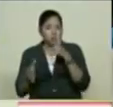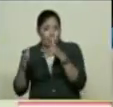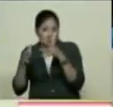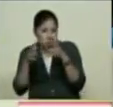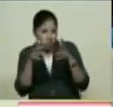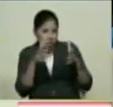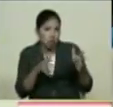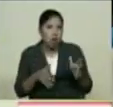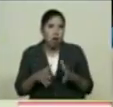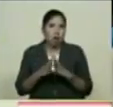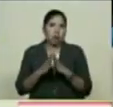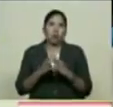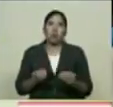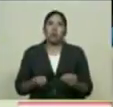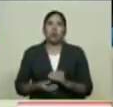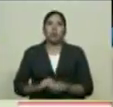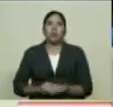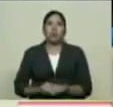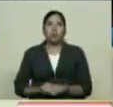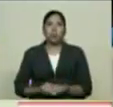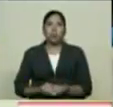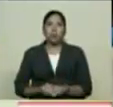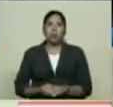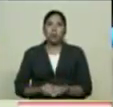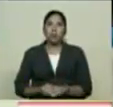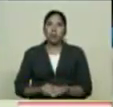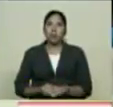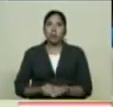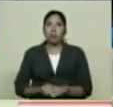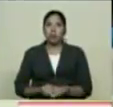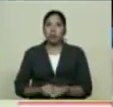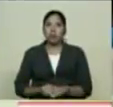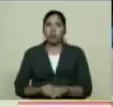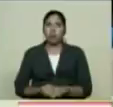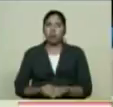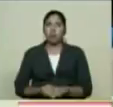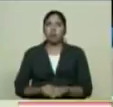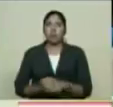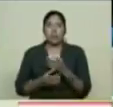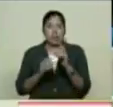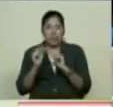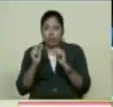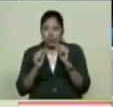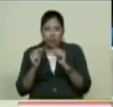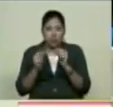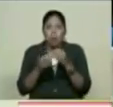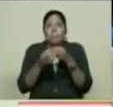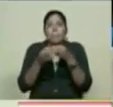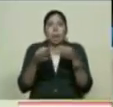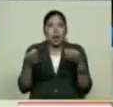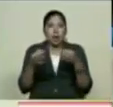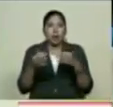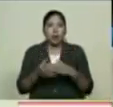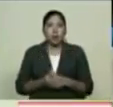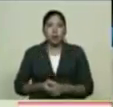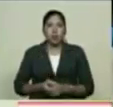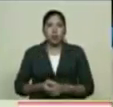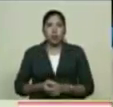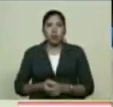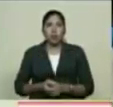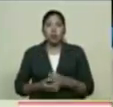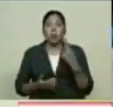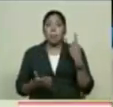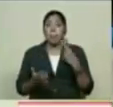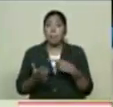en Bueno Siempre ir Tecnificando más Entonces bueno Hay una cantera También de muchachos Que se aproximan A los mil